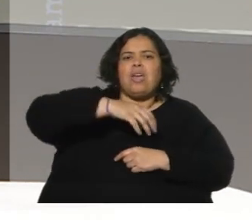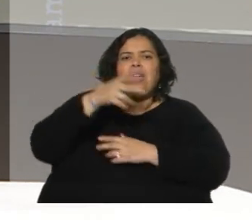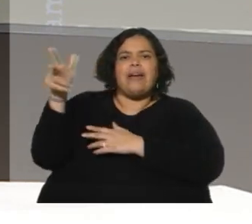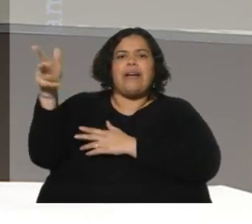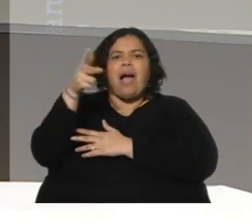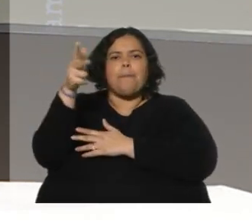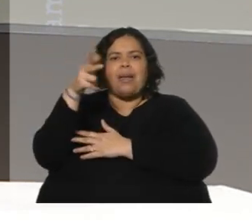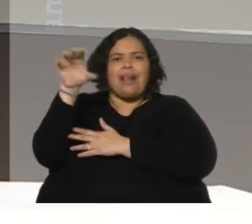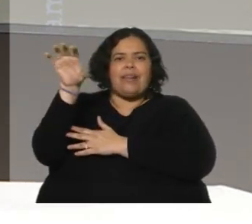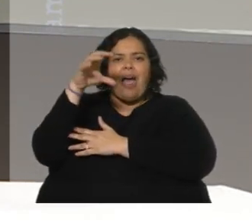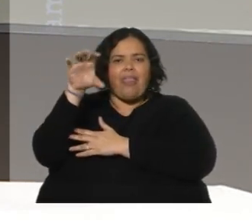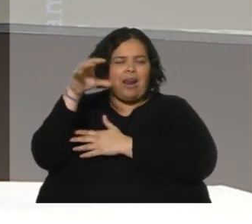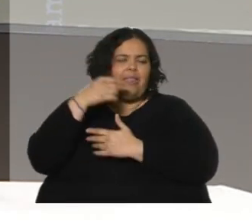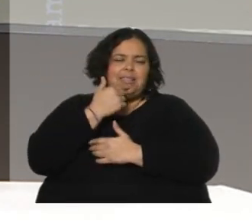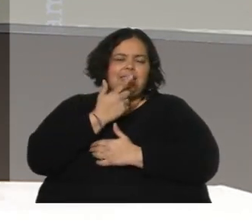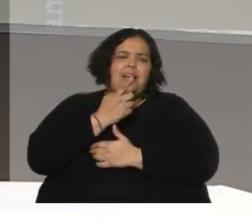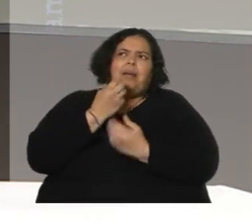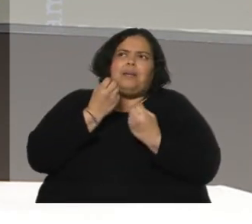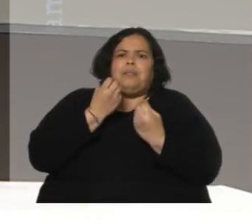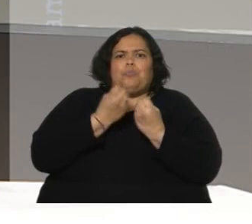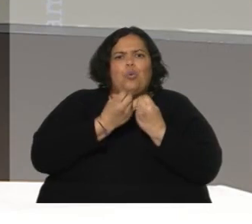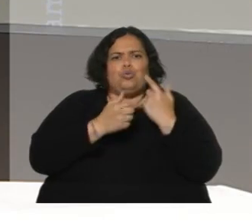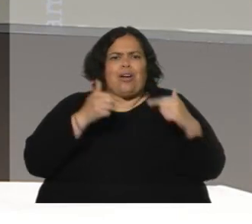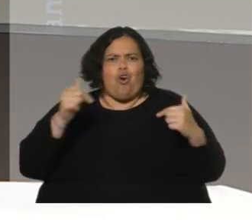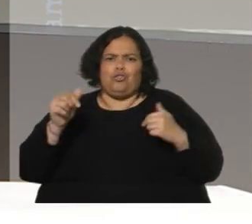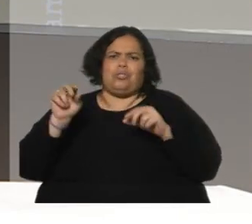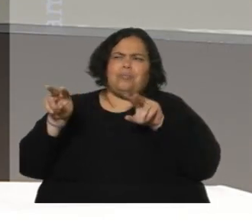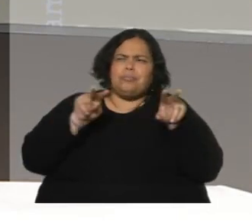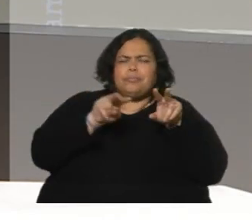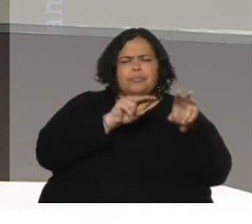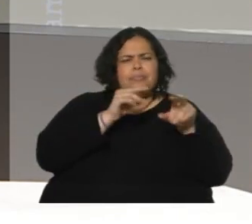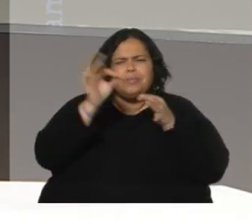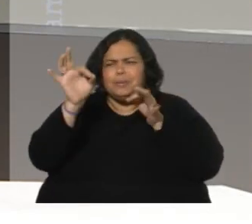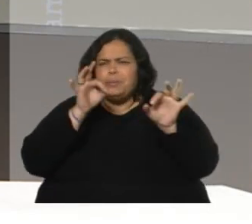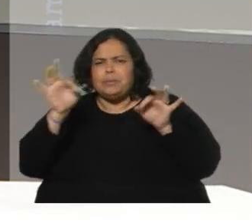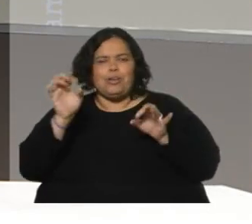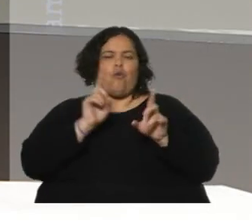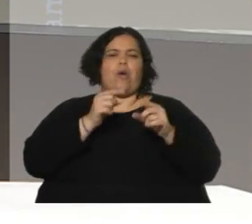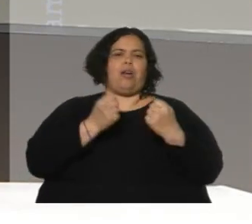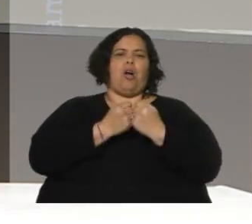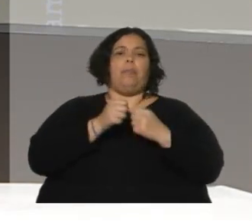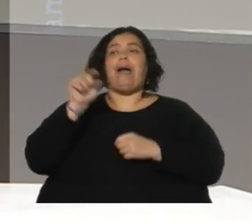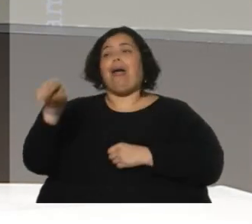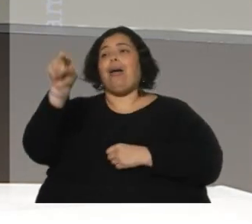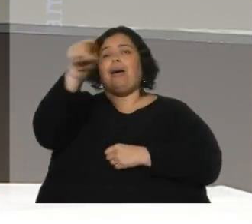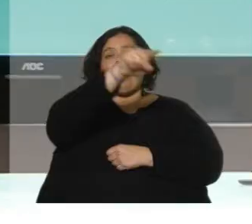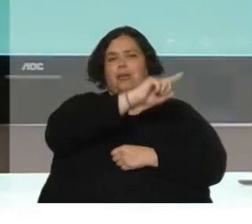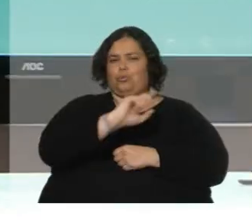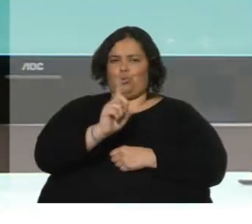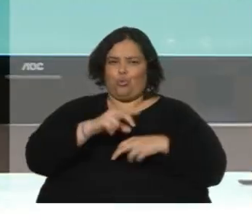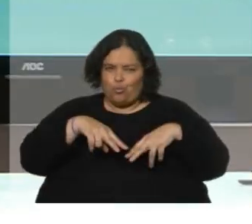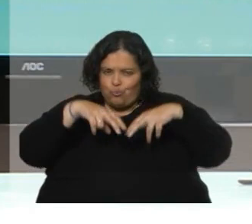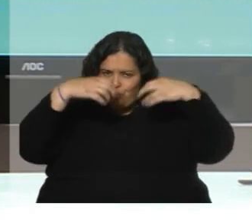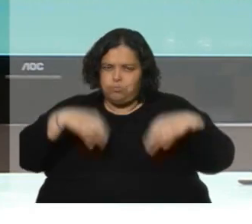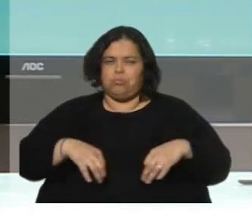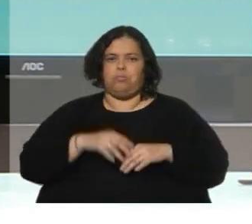factores. Que no fue una cosa, digamos, de un día para el otro, sino que todo esto tiene, como decía Diego, información y investigación. Hay ciudades en